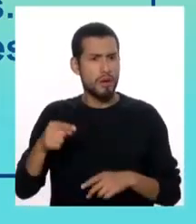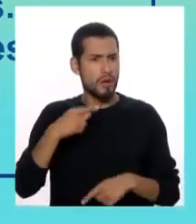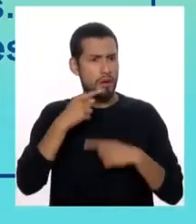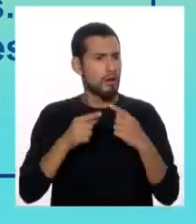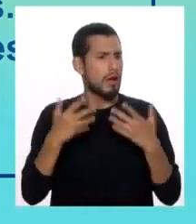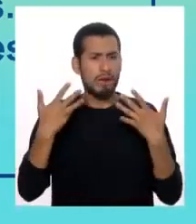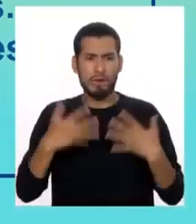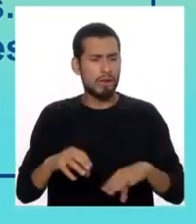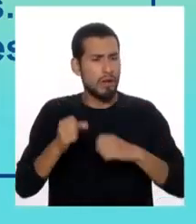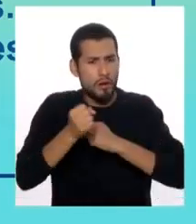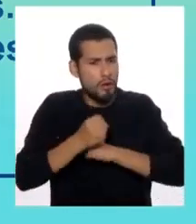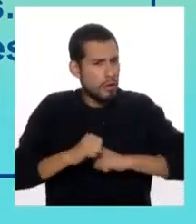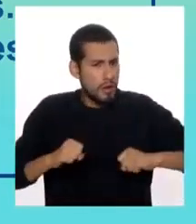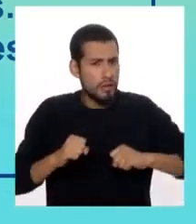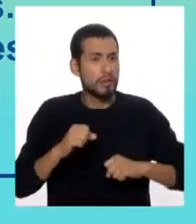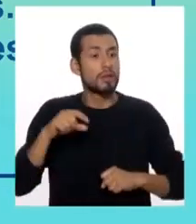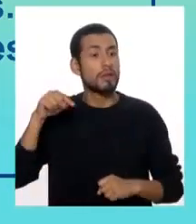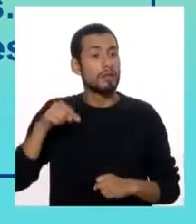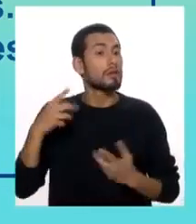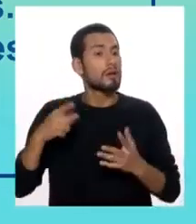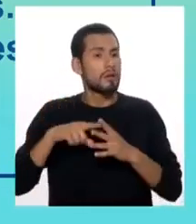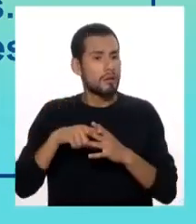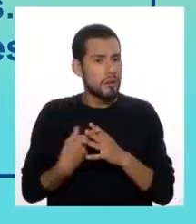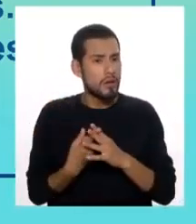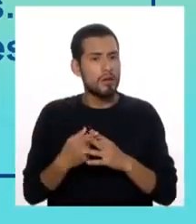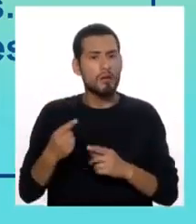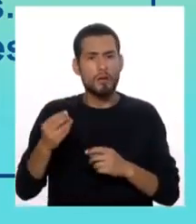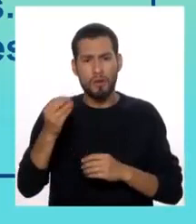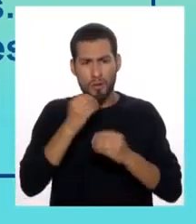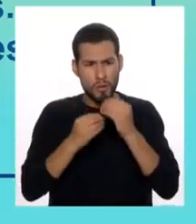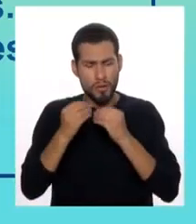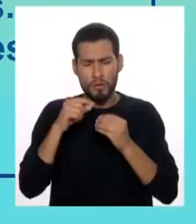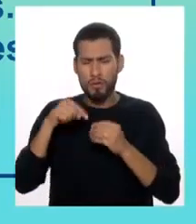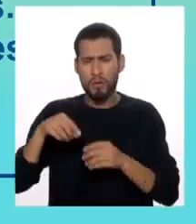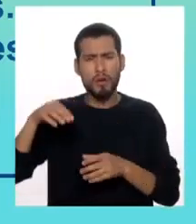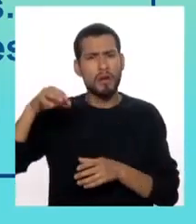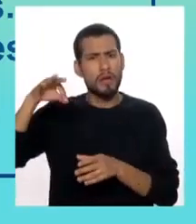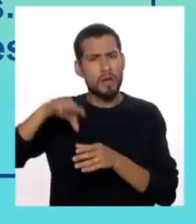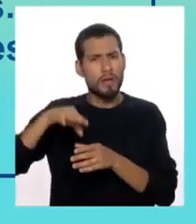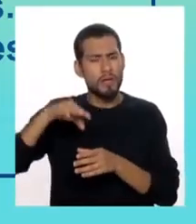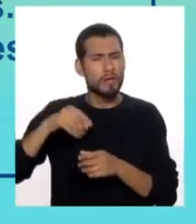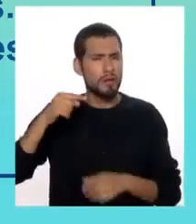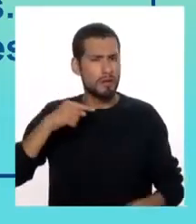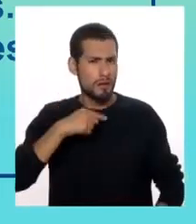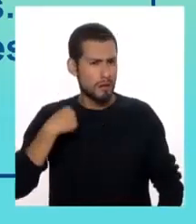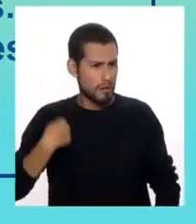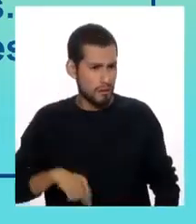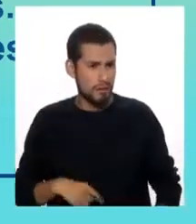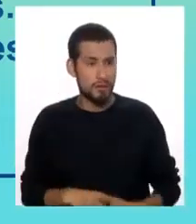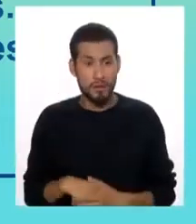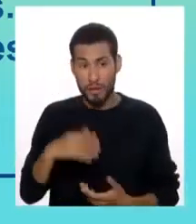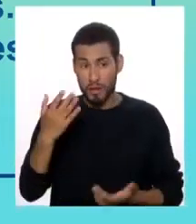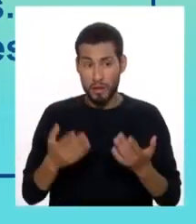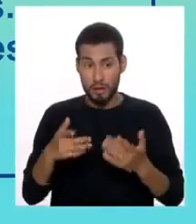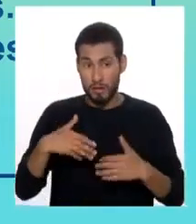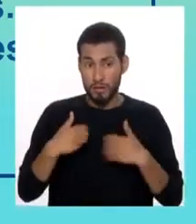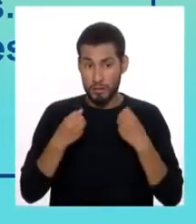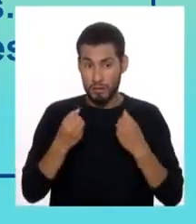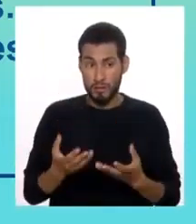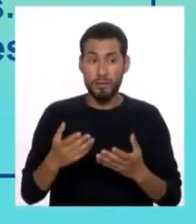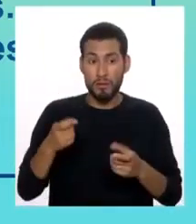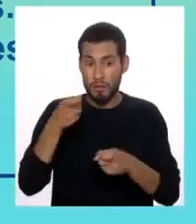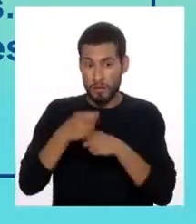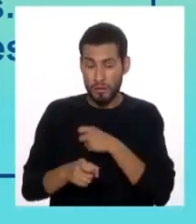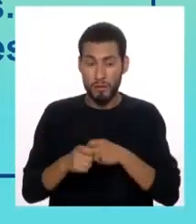decir que no quiere engordar y para eso ha empezado a tomar unos filtrantes chinos. ¿Podría esto generarles